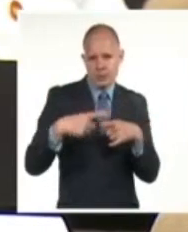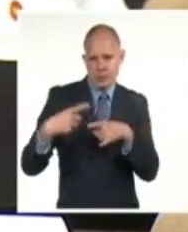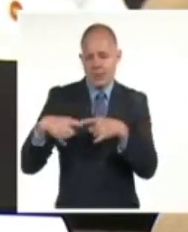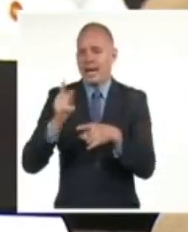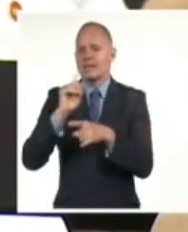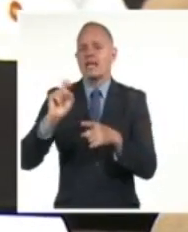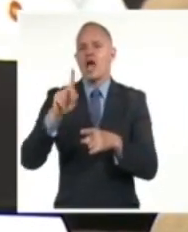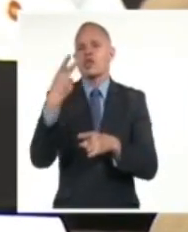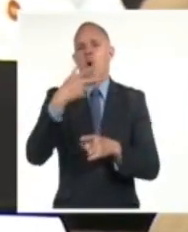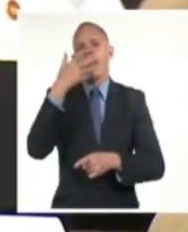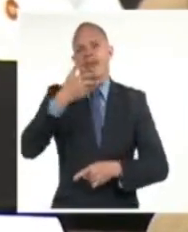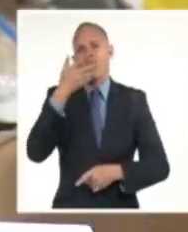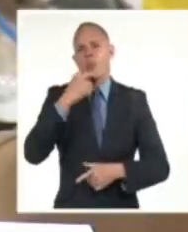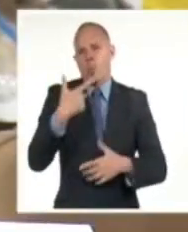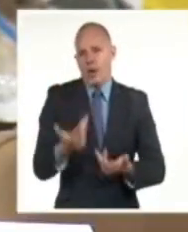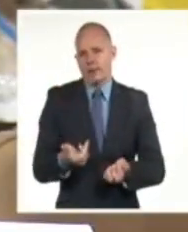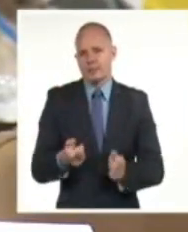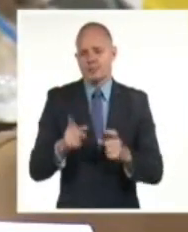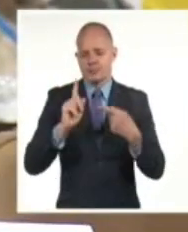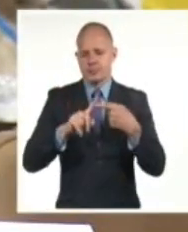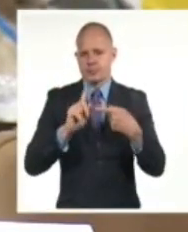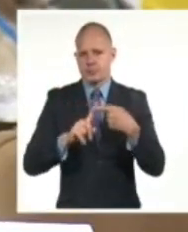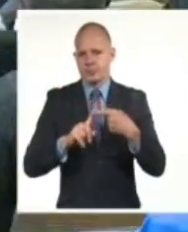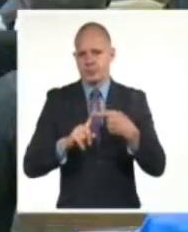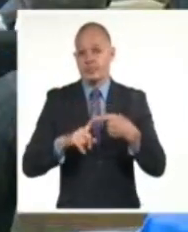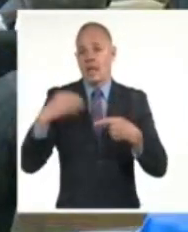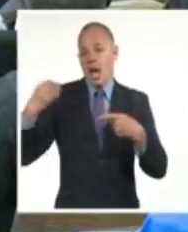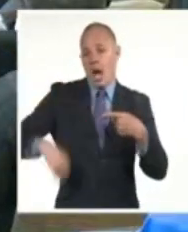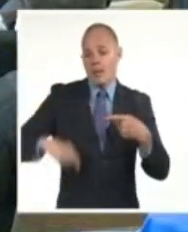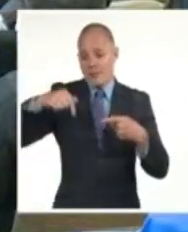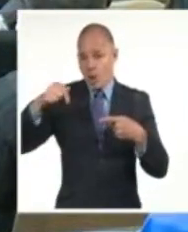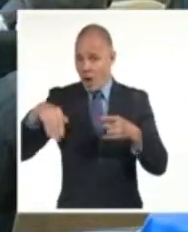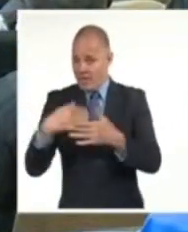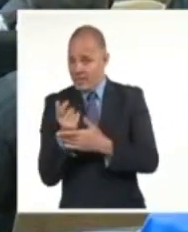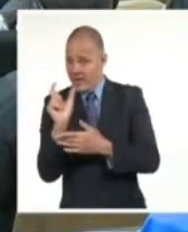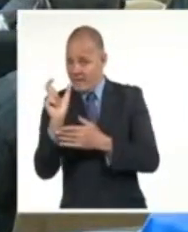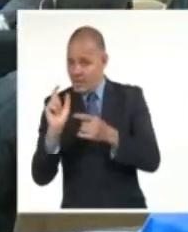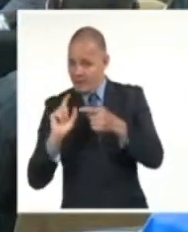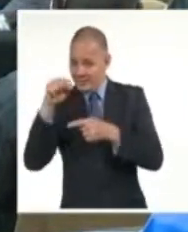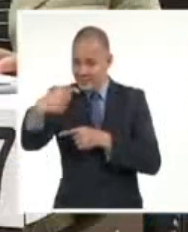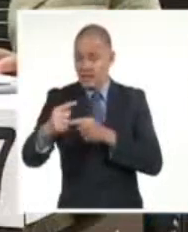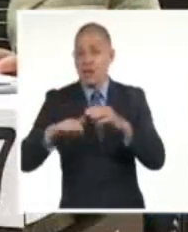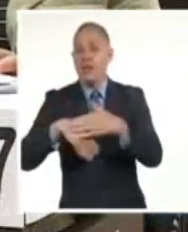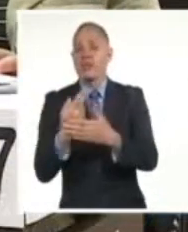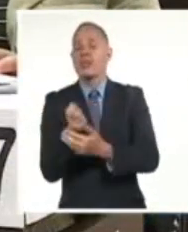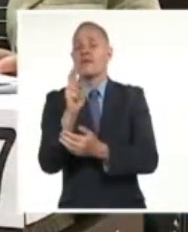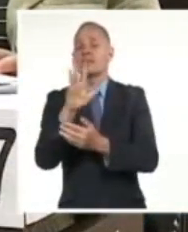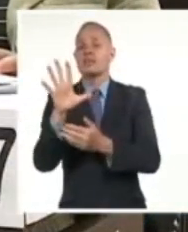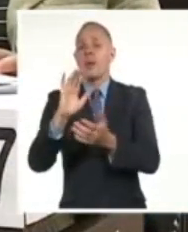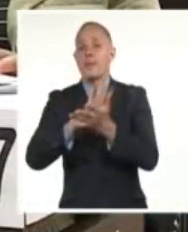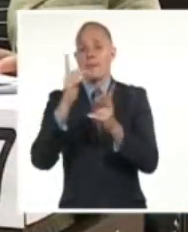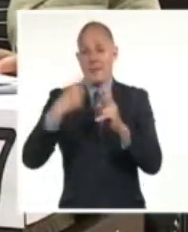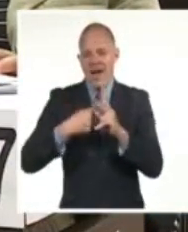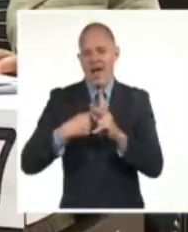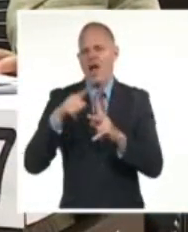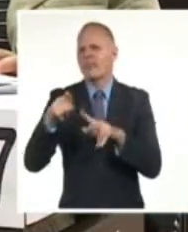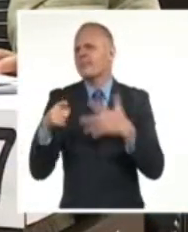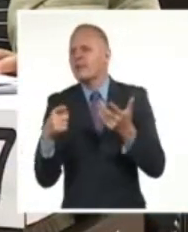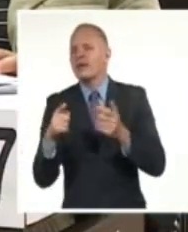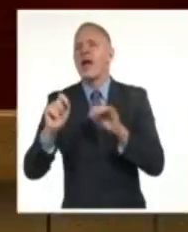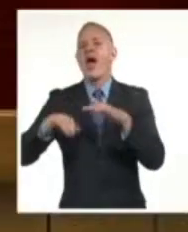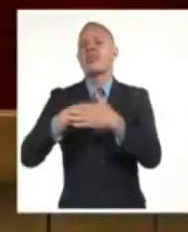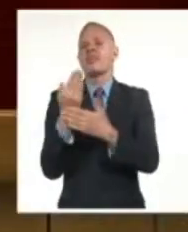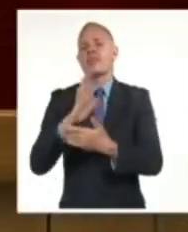dos declaraciones, una de ellas en ocasión del Día de África, el próximo 25 de mayo, y el aporte de esas raíces a la